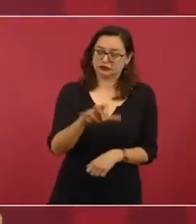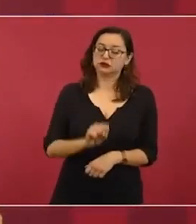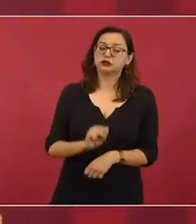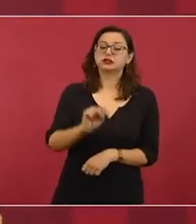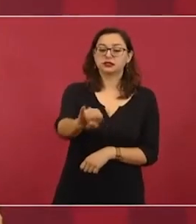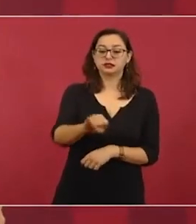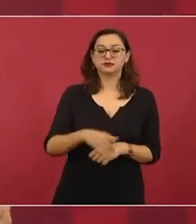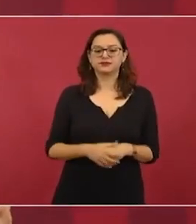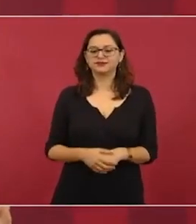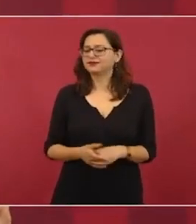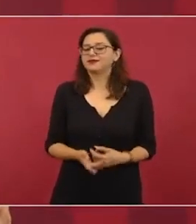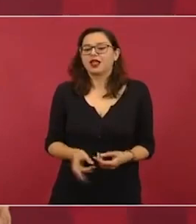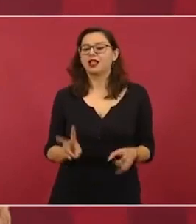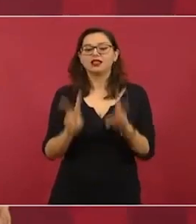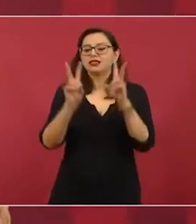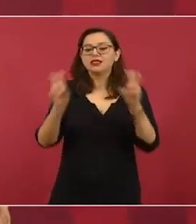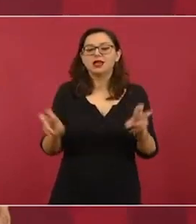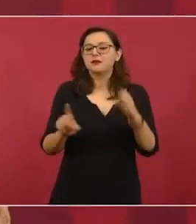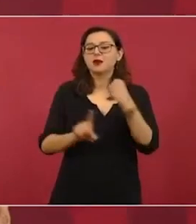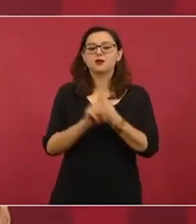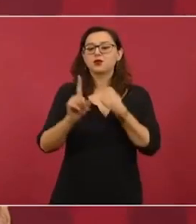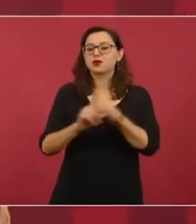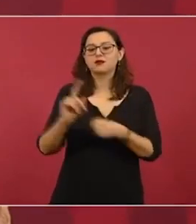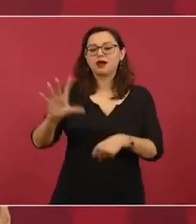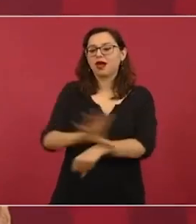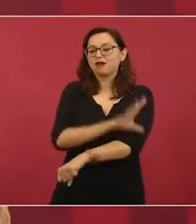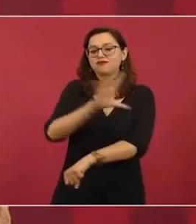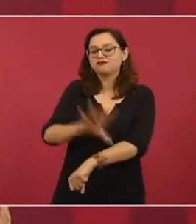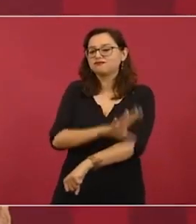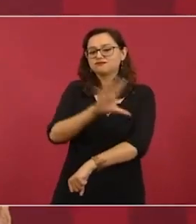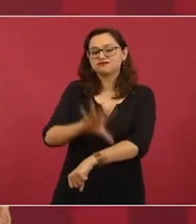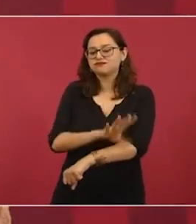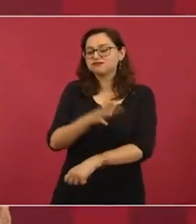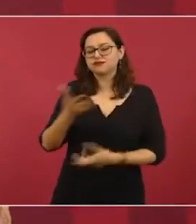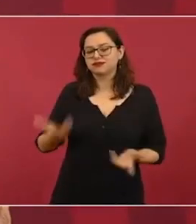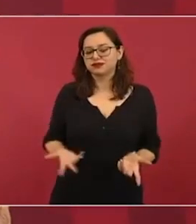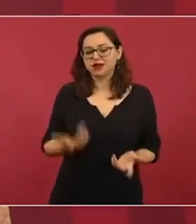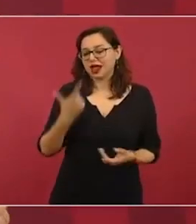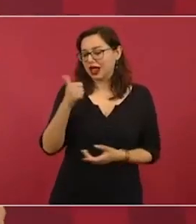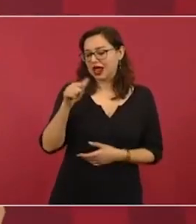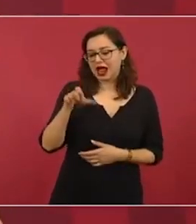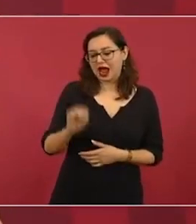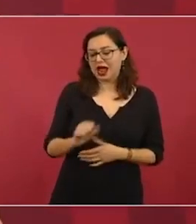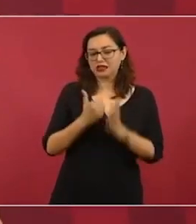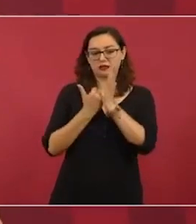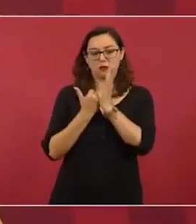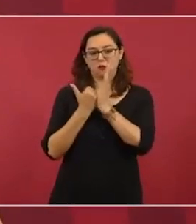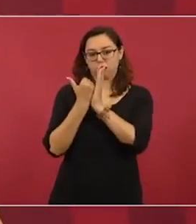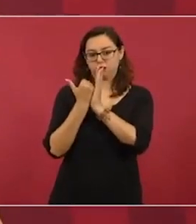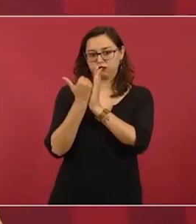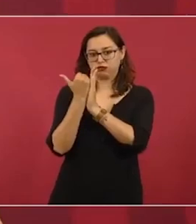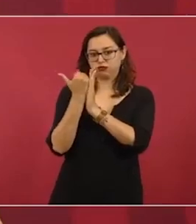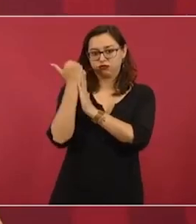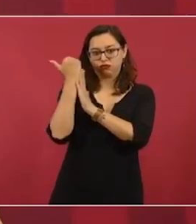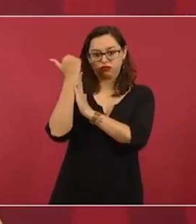los energéticos. Es el incremento en el precio del gas en Europa,